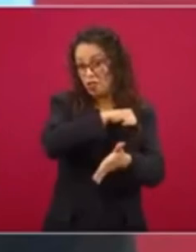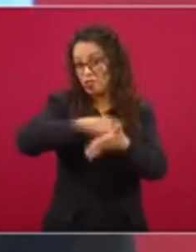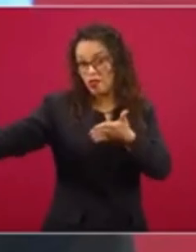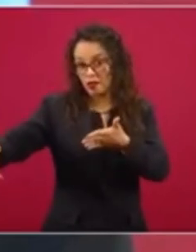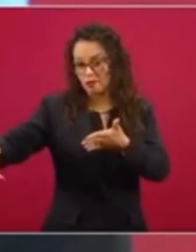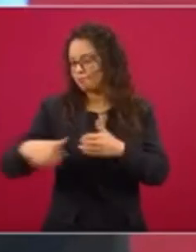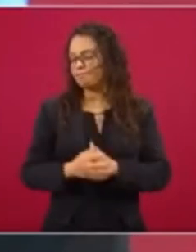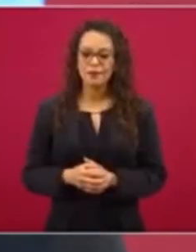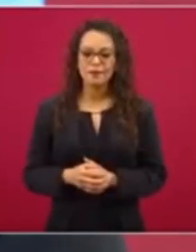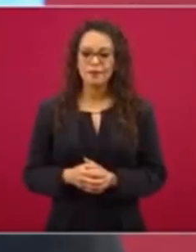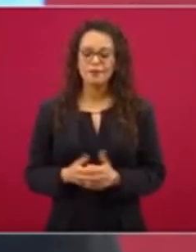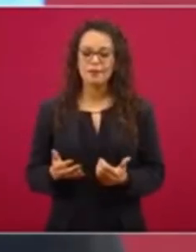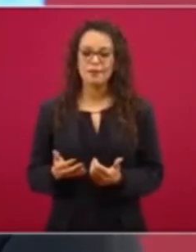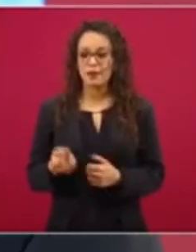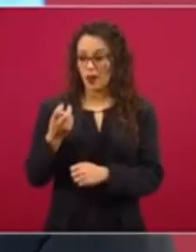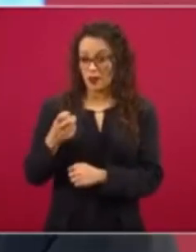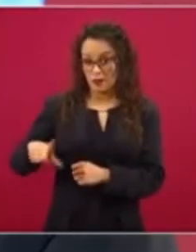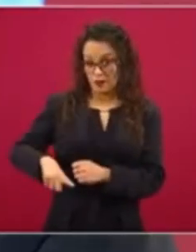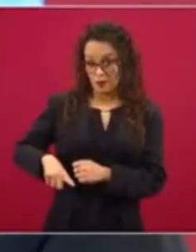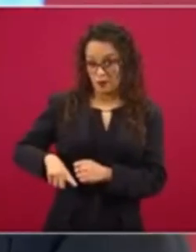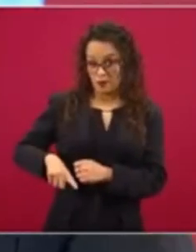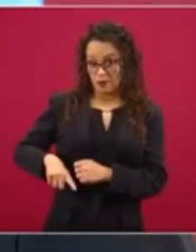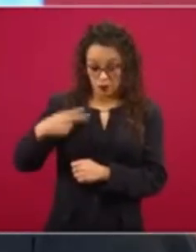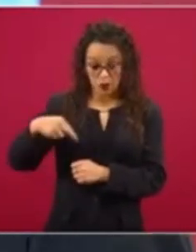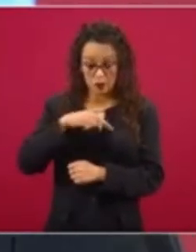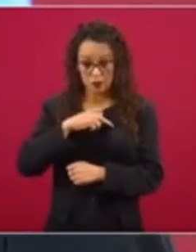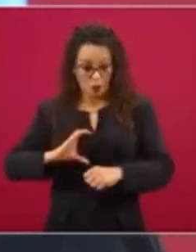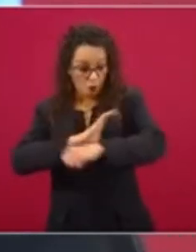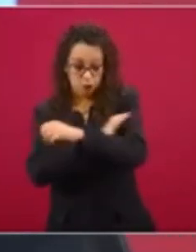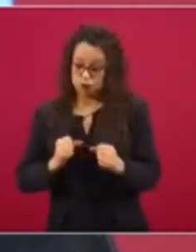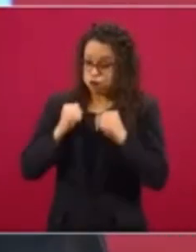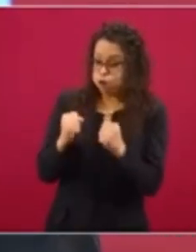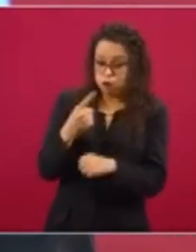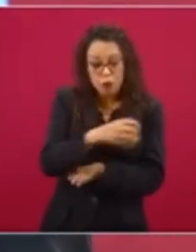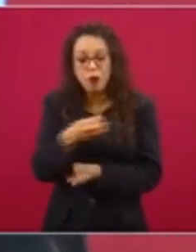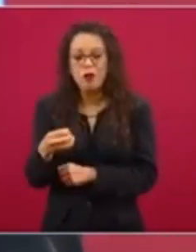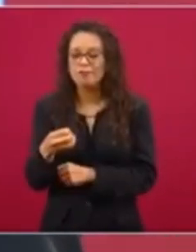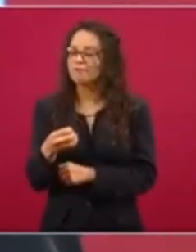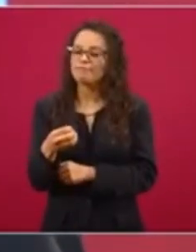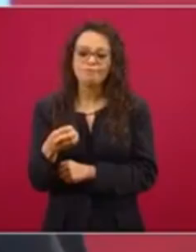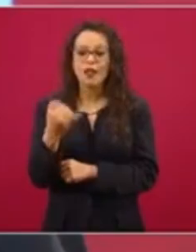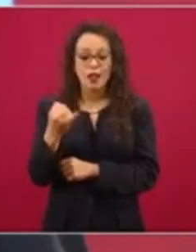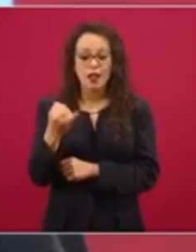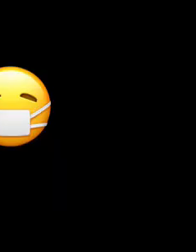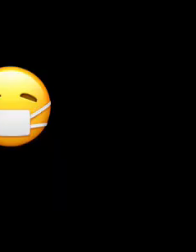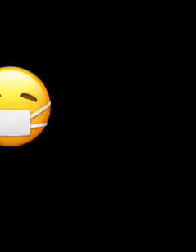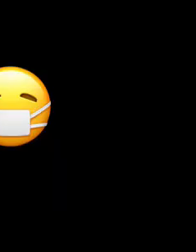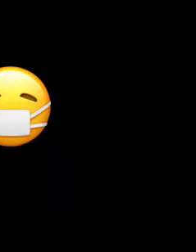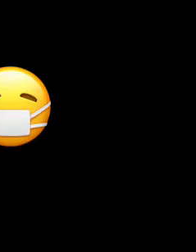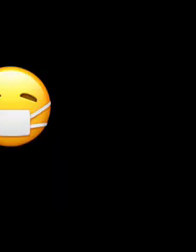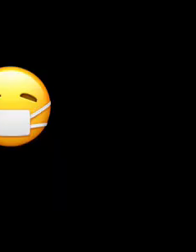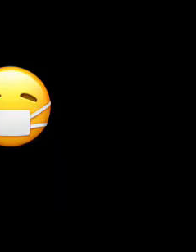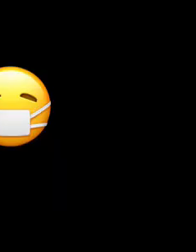No, no, no, no. Primero, este no es un gobierno autoritario. Y segundo, ellos no son periodistas independientes.